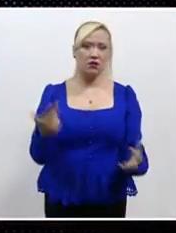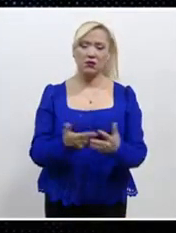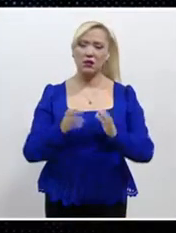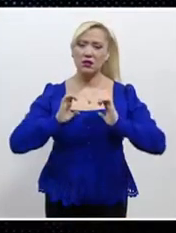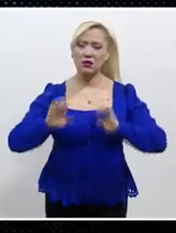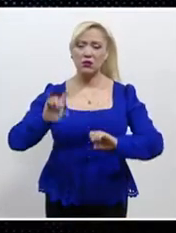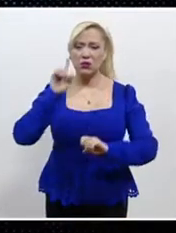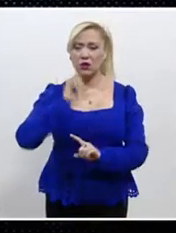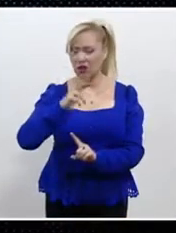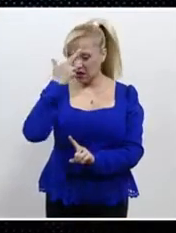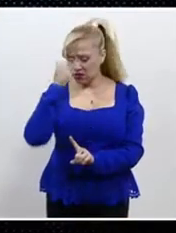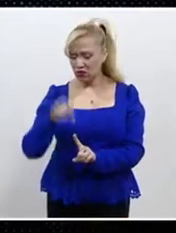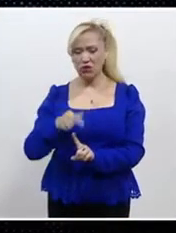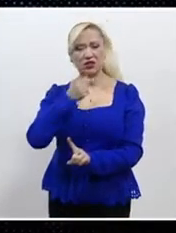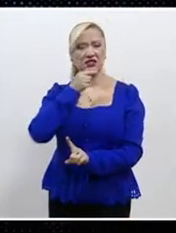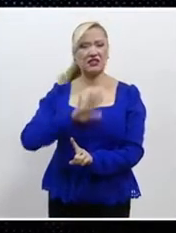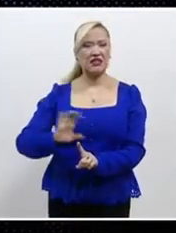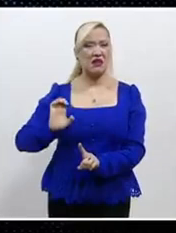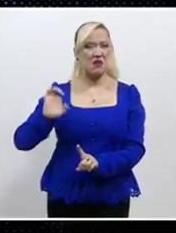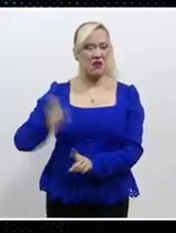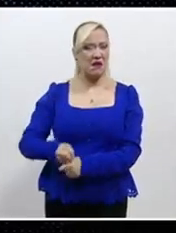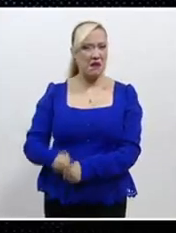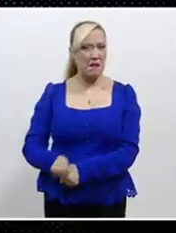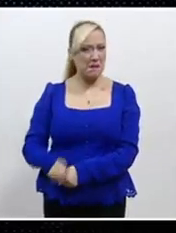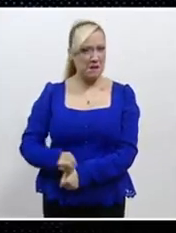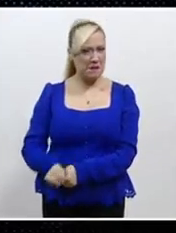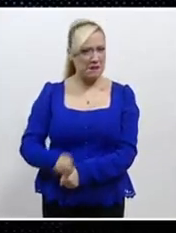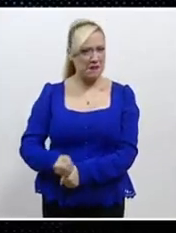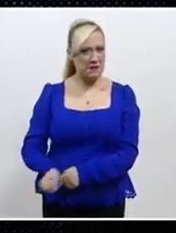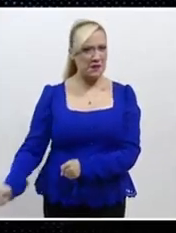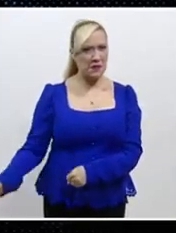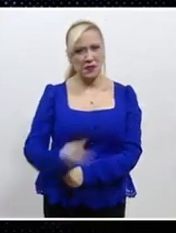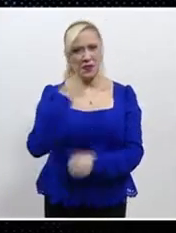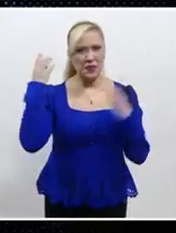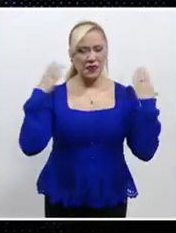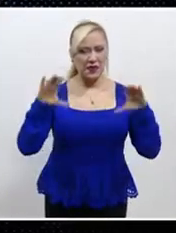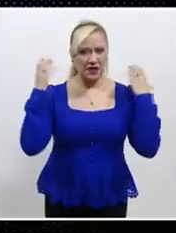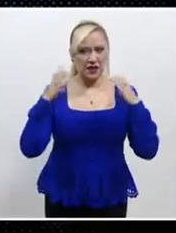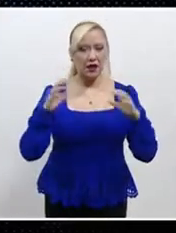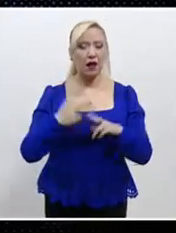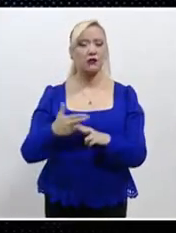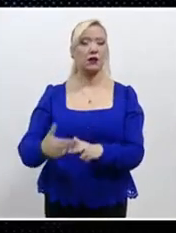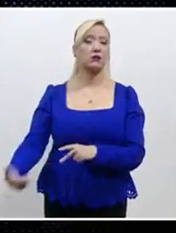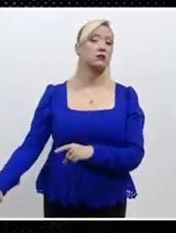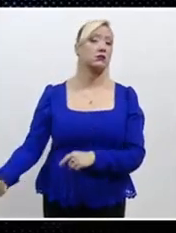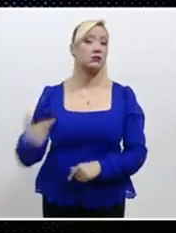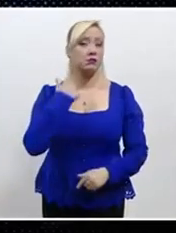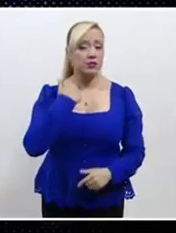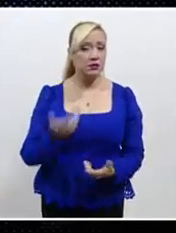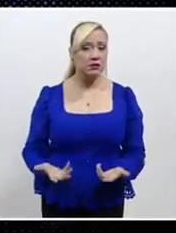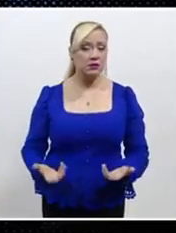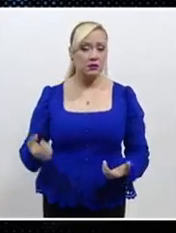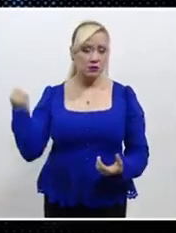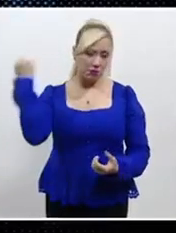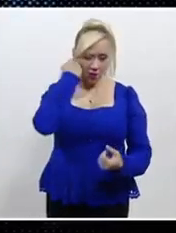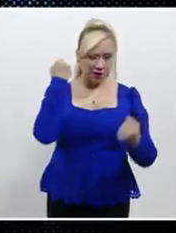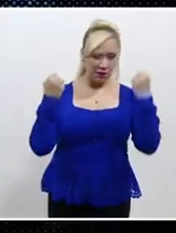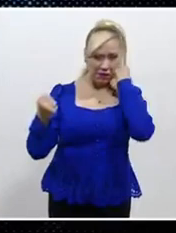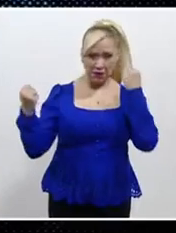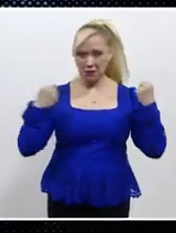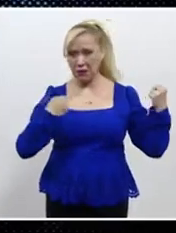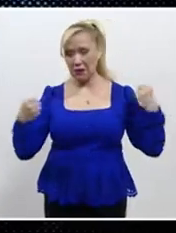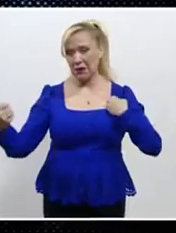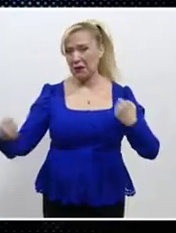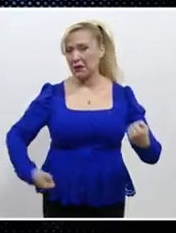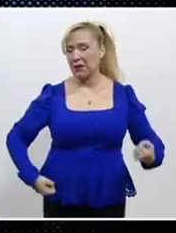género justamente se da el maltrato en niñas, niños y adolescentes. Lesiones, especialmente de esto nos